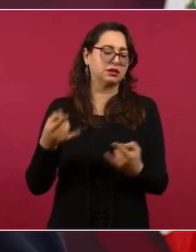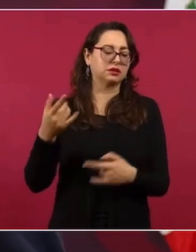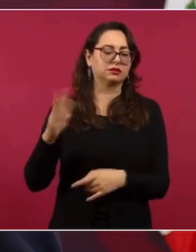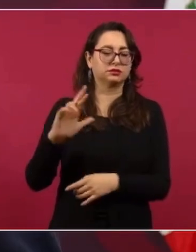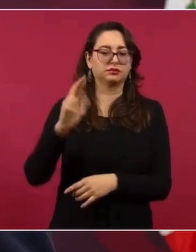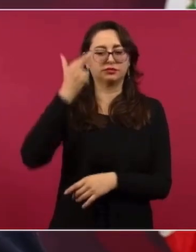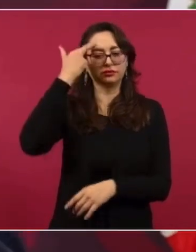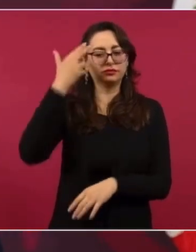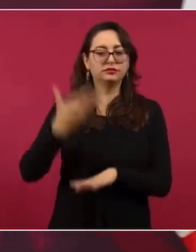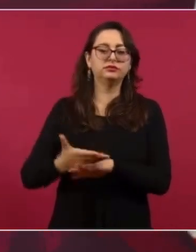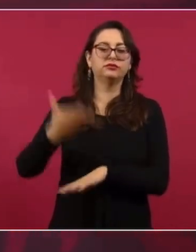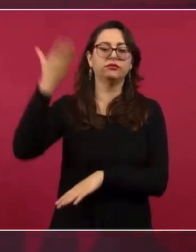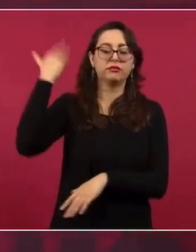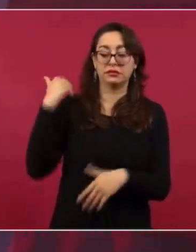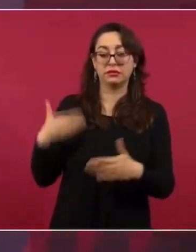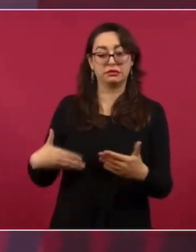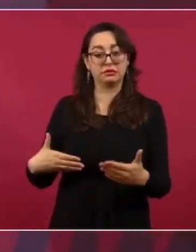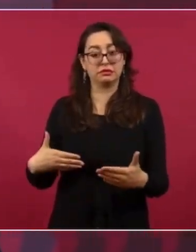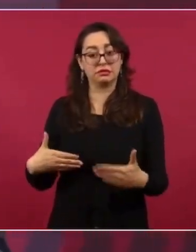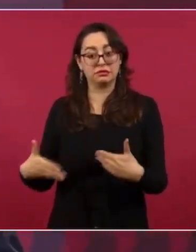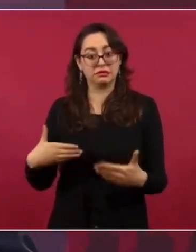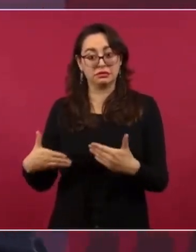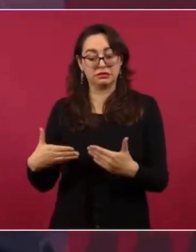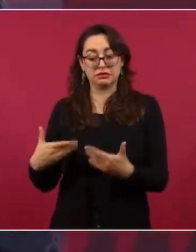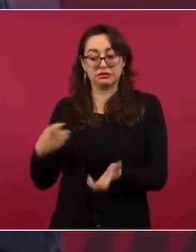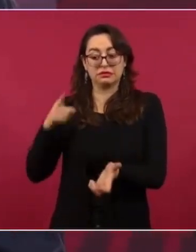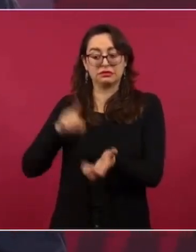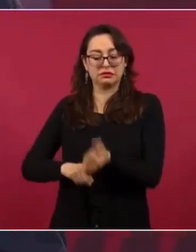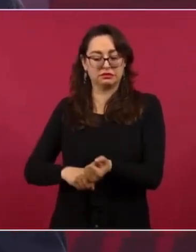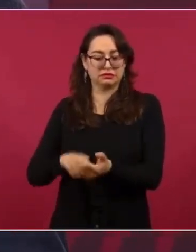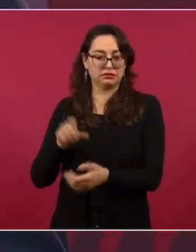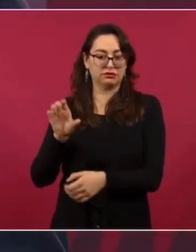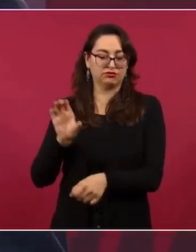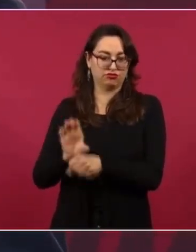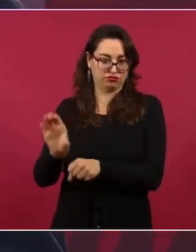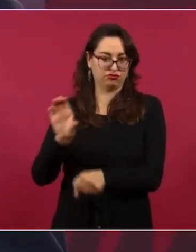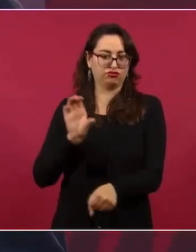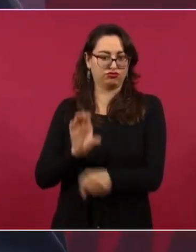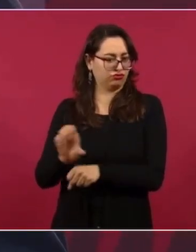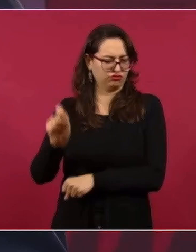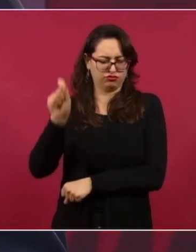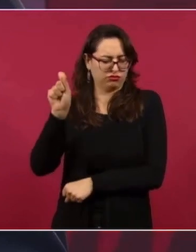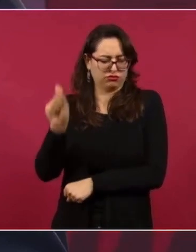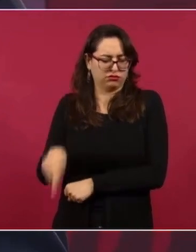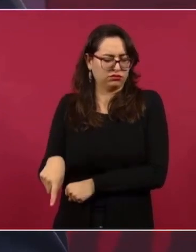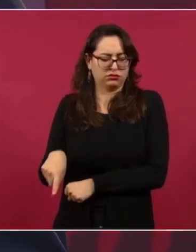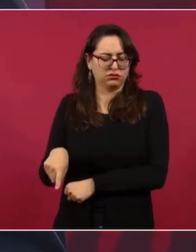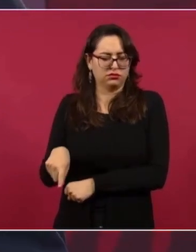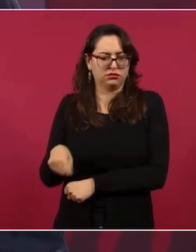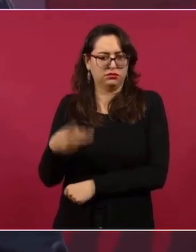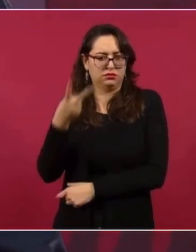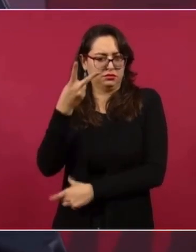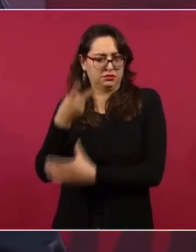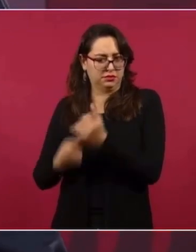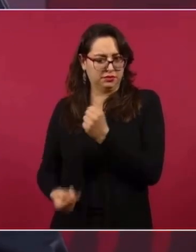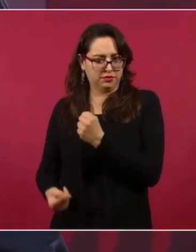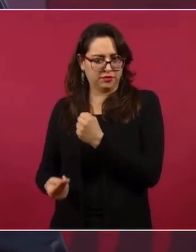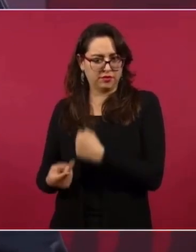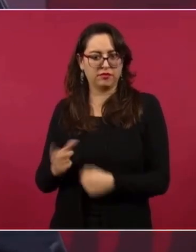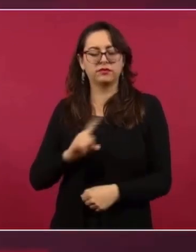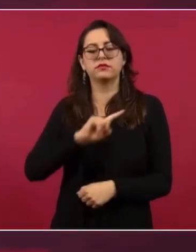Entonces, cuando empiezan a concebir